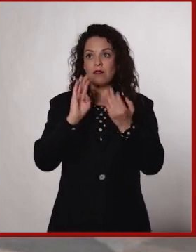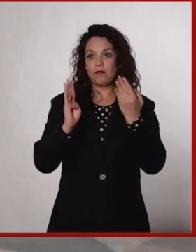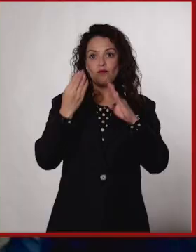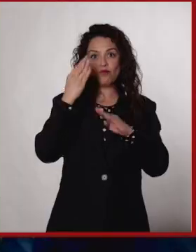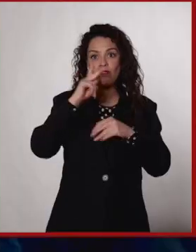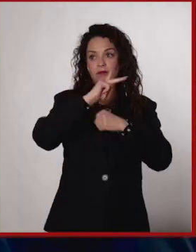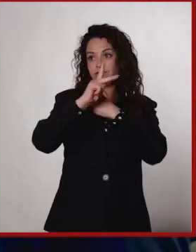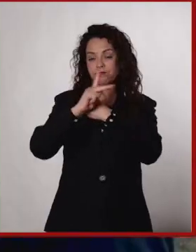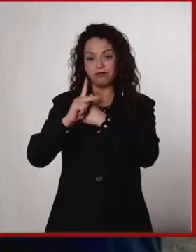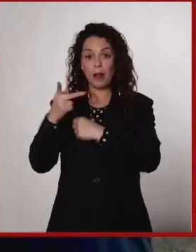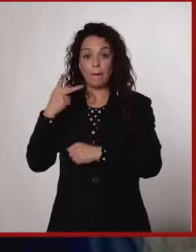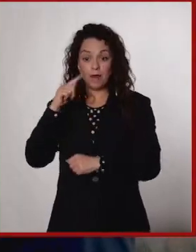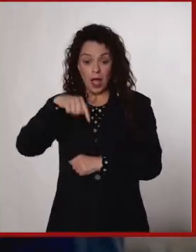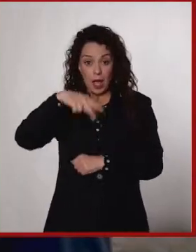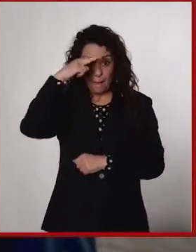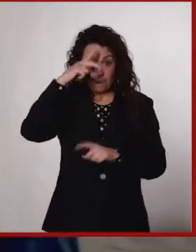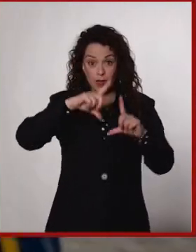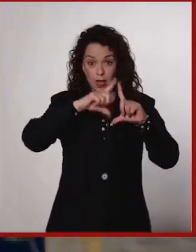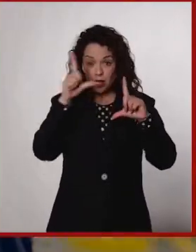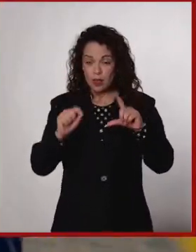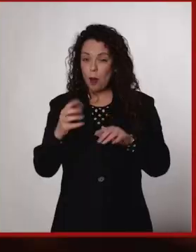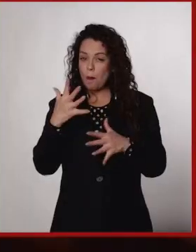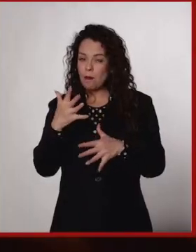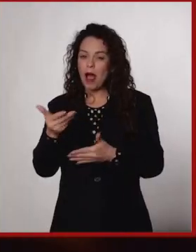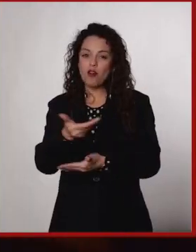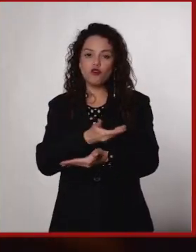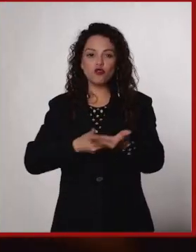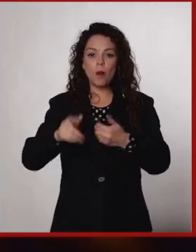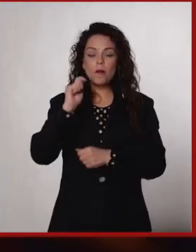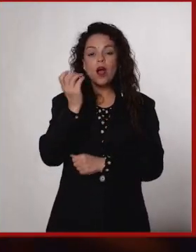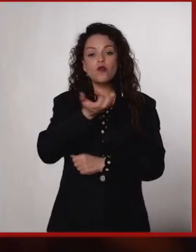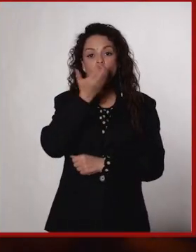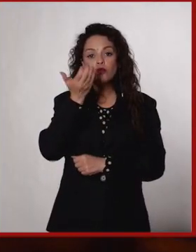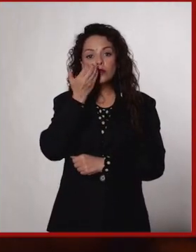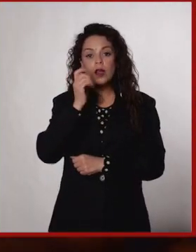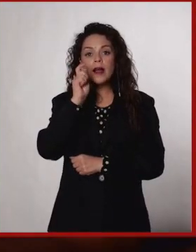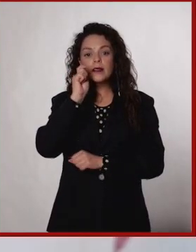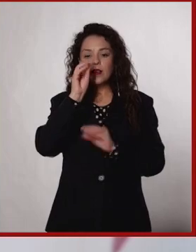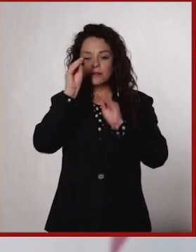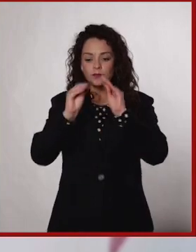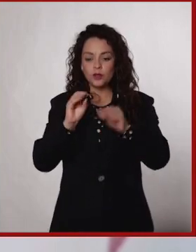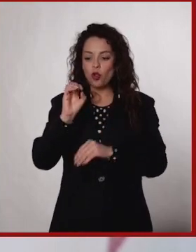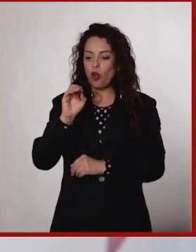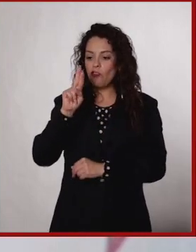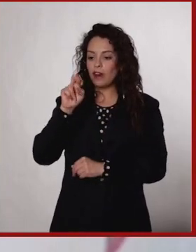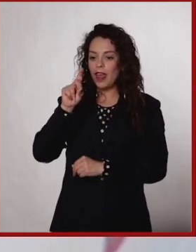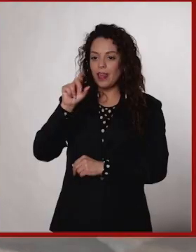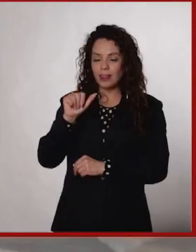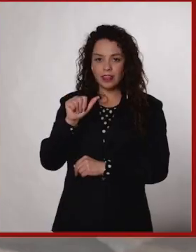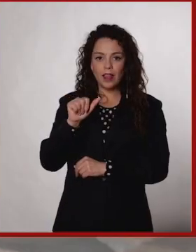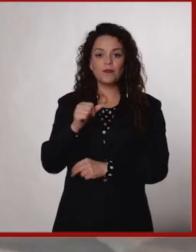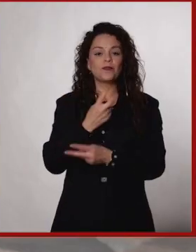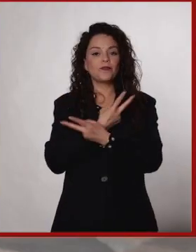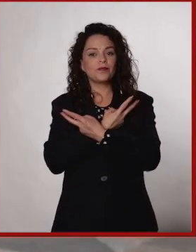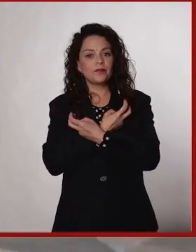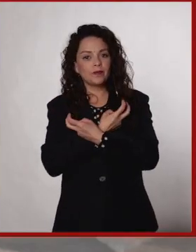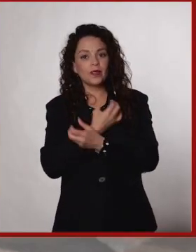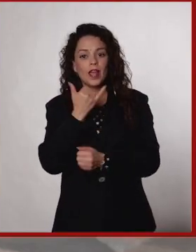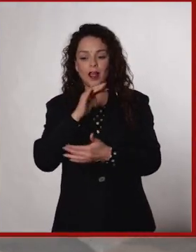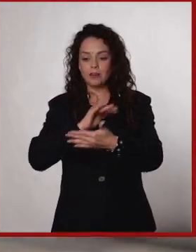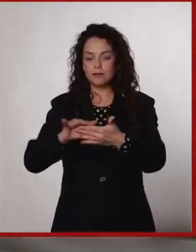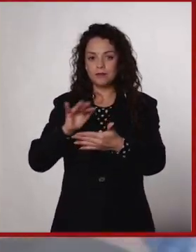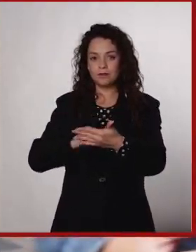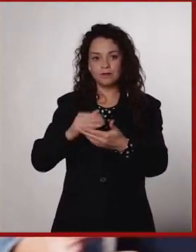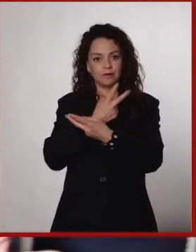todos lados, pero más o menos en todo México compartimos la tradición de la ofrenda, la calaverita, las calaveras